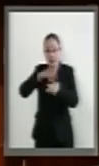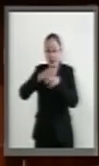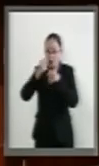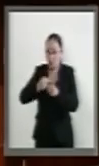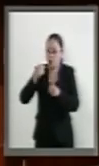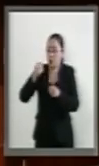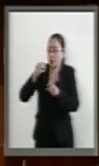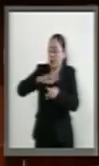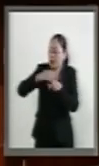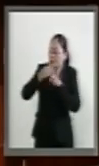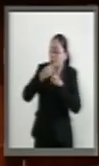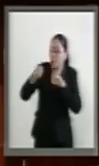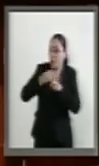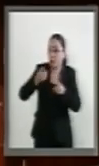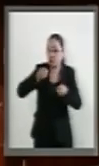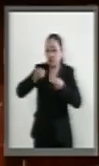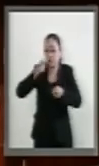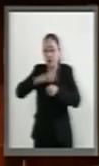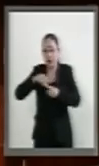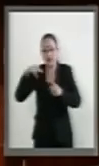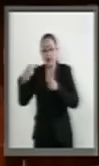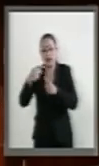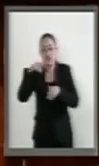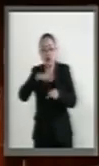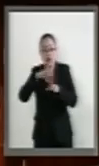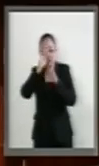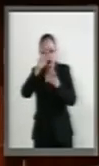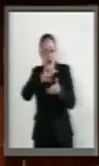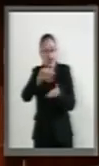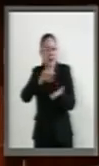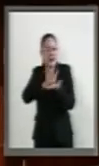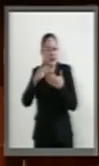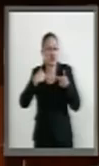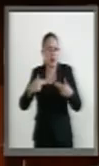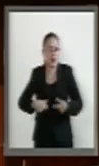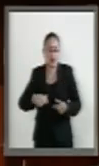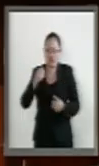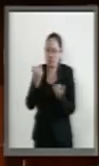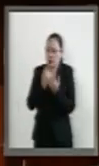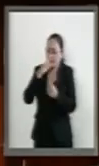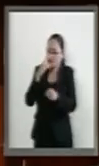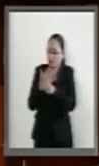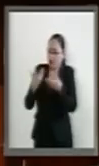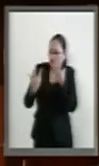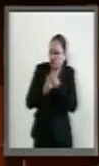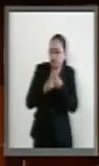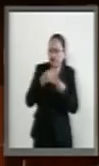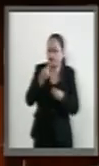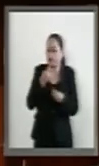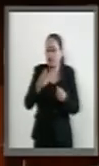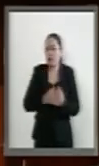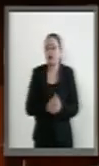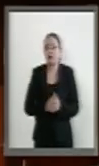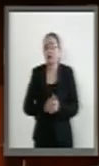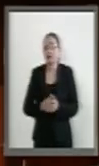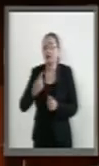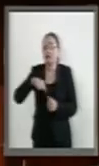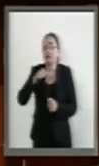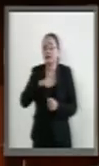ordenados y más regulares con un enfoque de derechos humanos pero de responsabilidad compartida. Hemos buscado, por ejemplo,